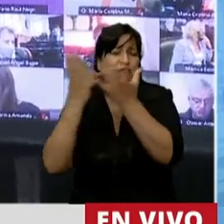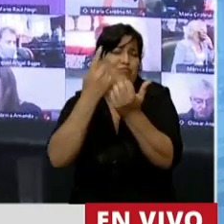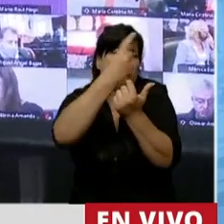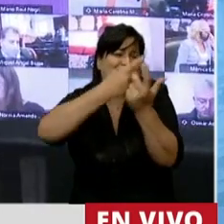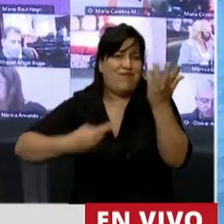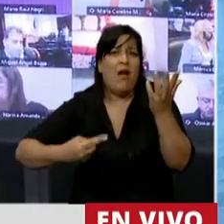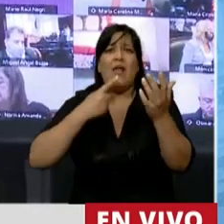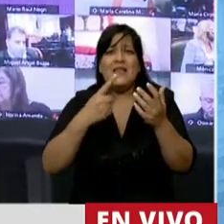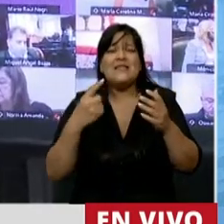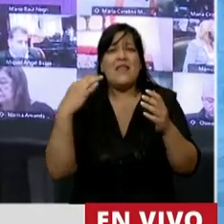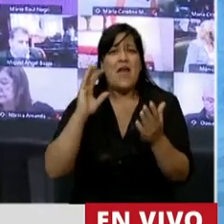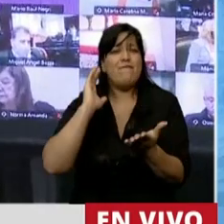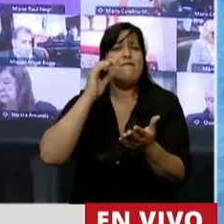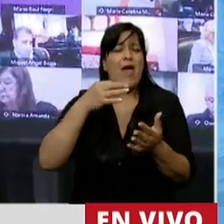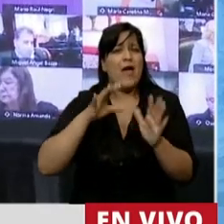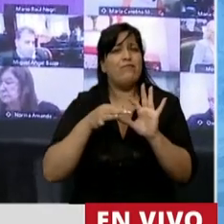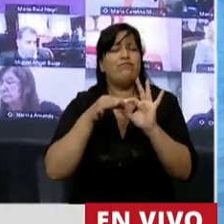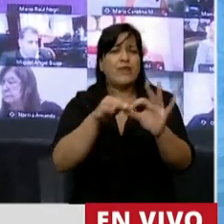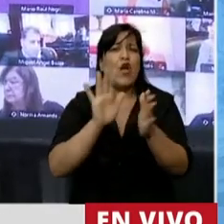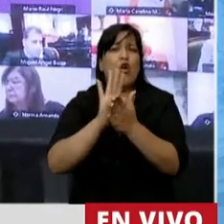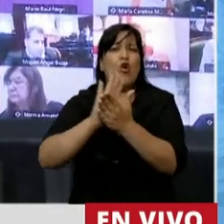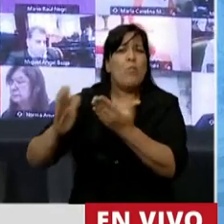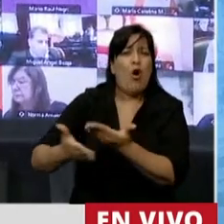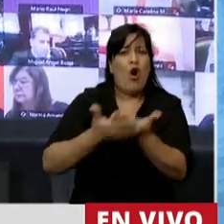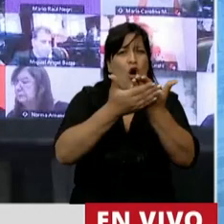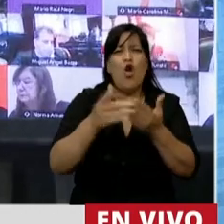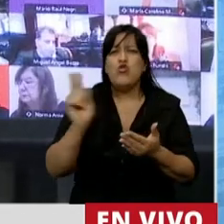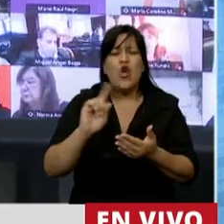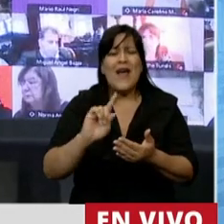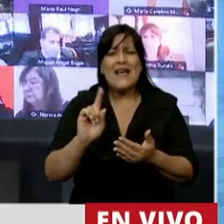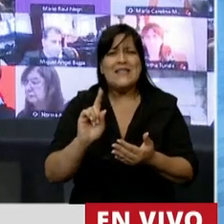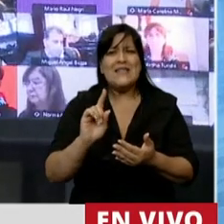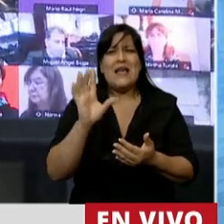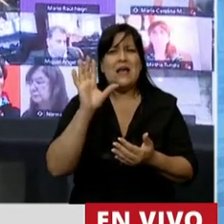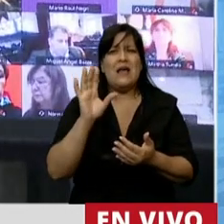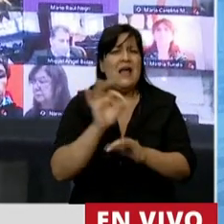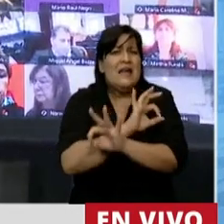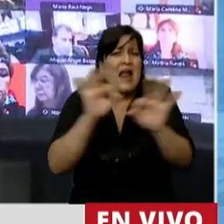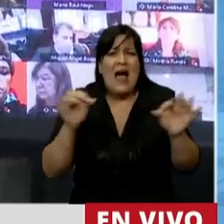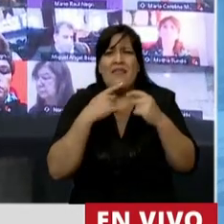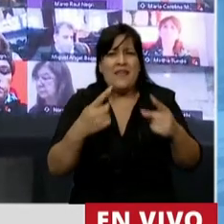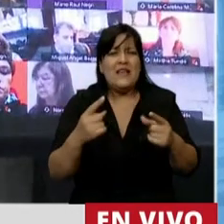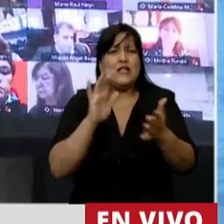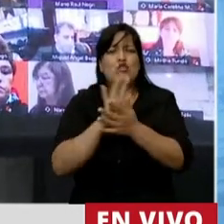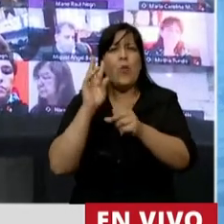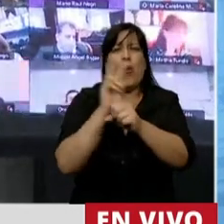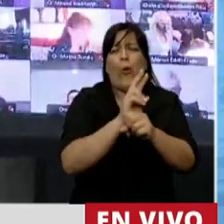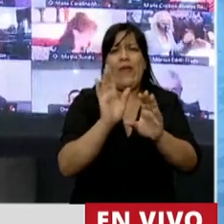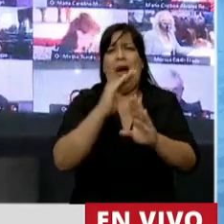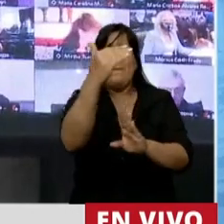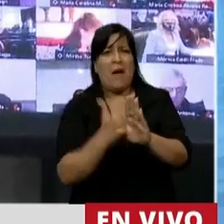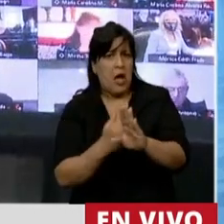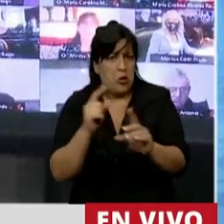etcétera, aplicarán de manera complementaria. Entonces nadie está bajando bajo ningún punto de vista los niveles de protección.